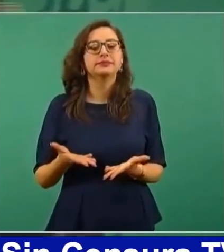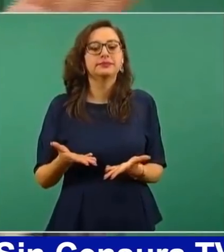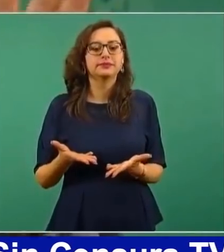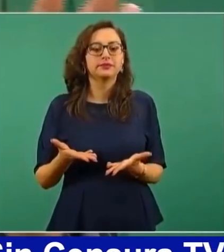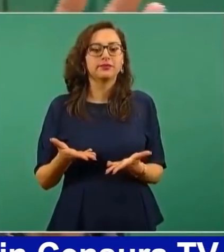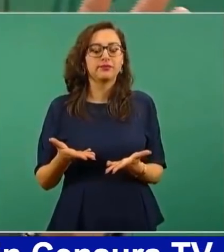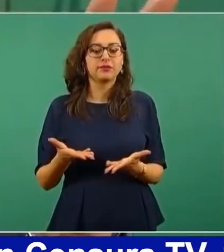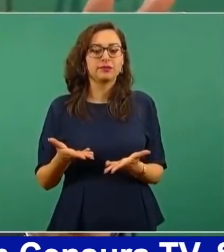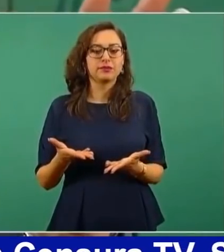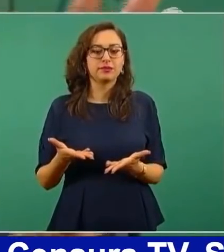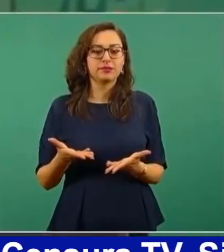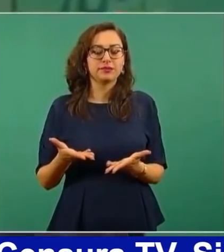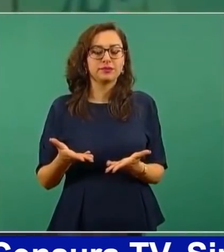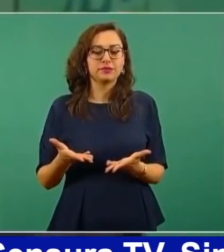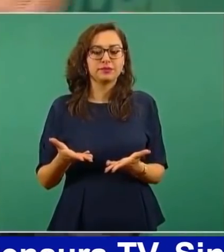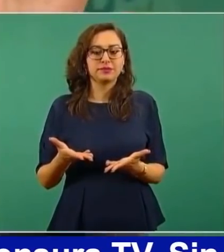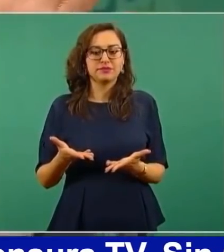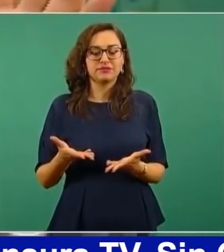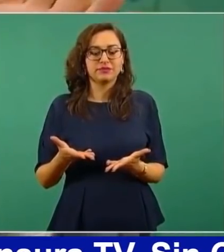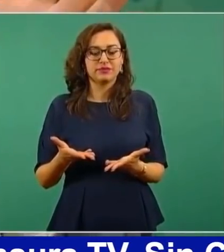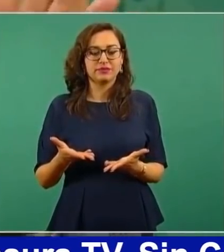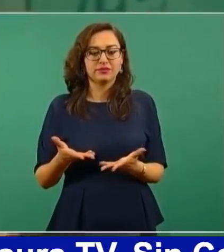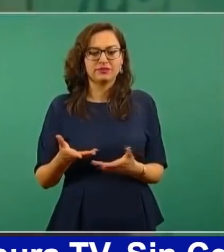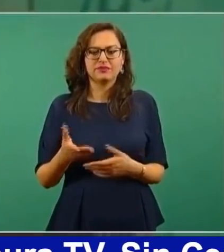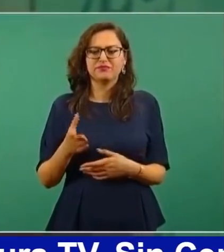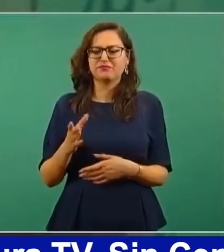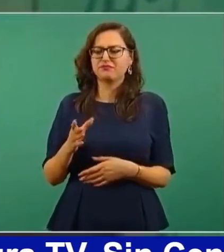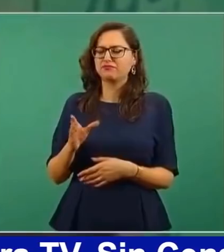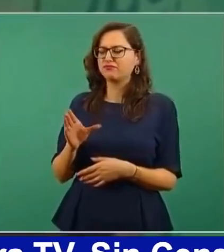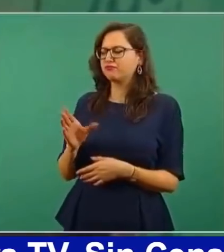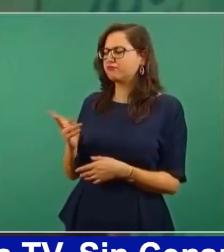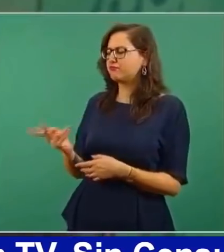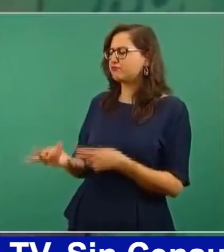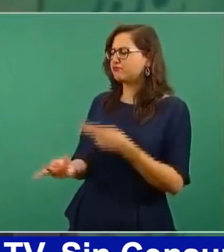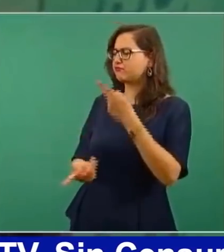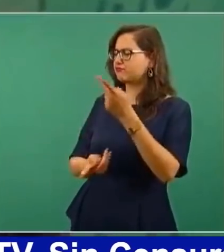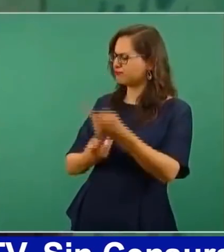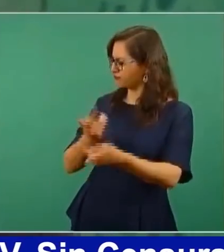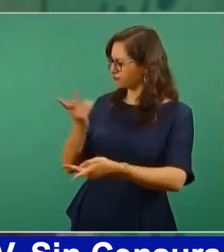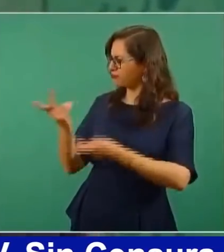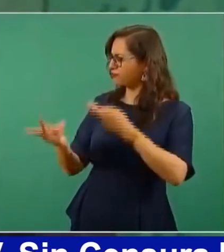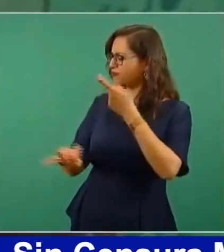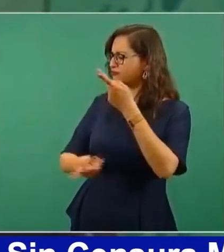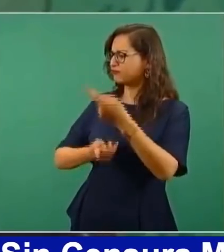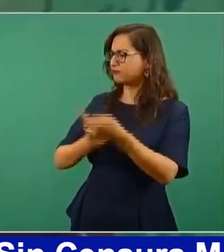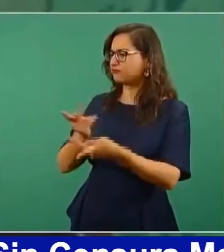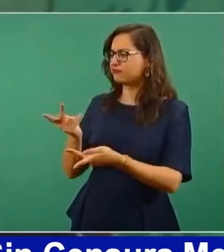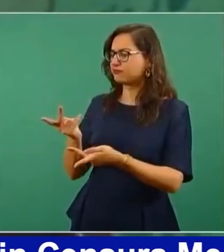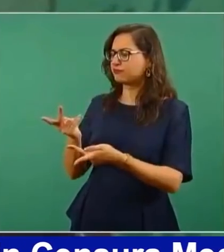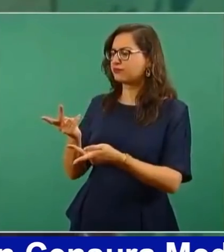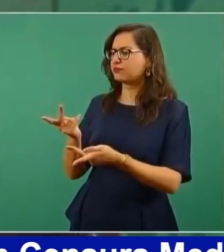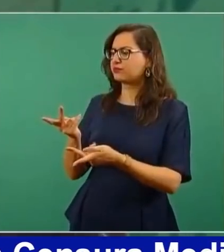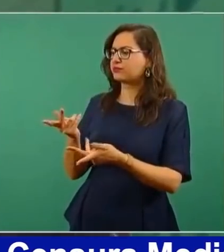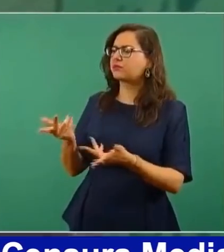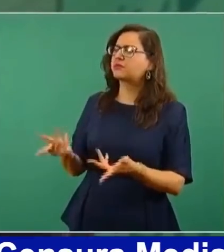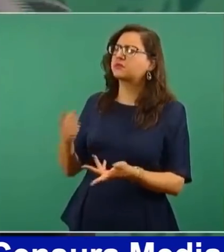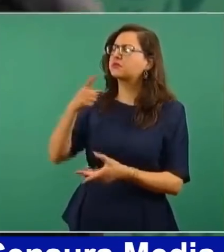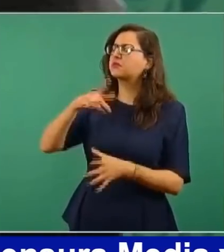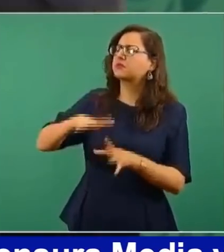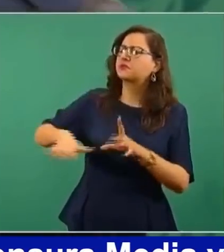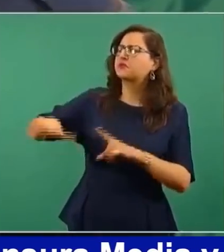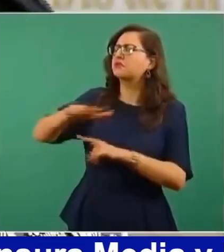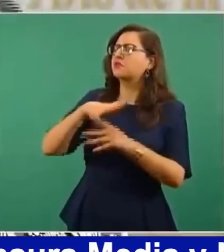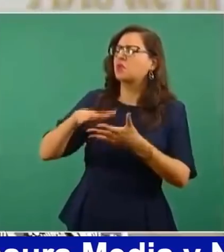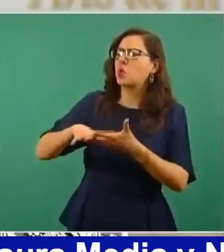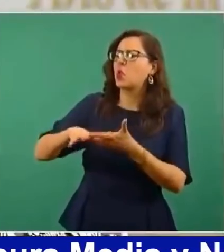entre las cosas que le pregunta Calderón es sobre la delincuencia y sobre